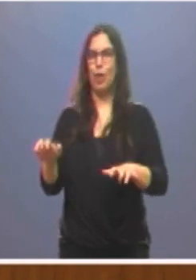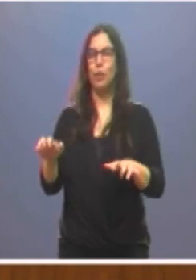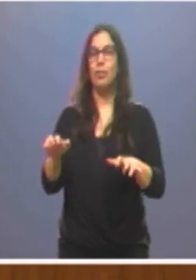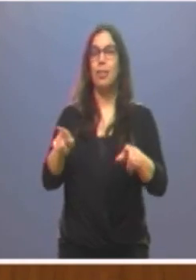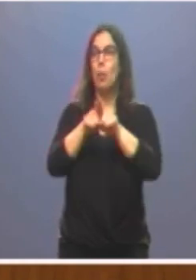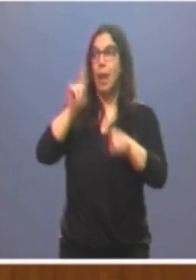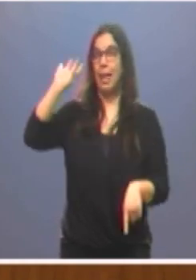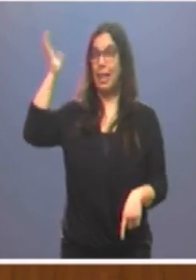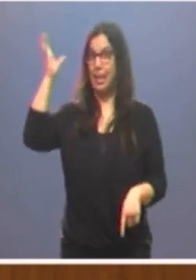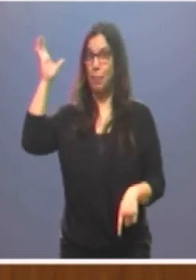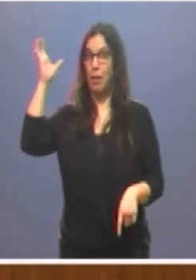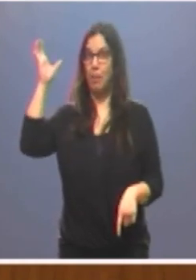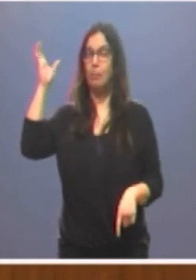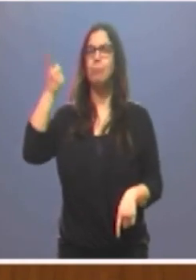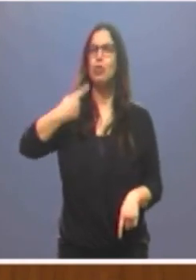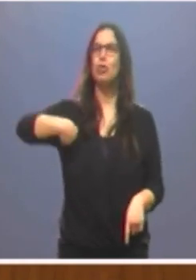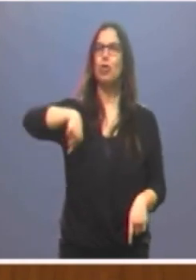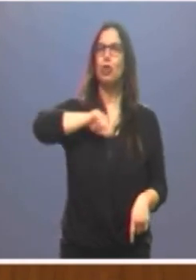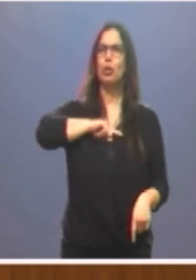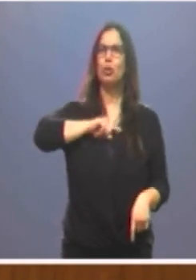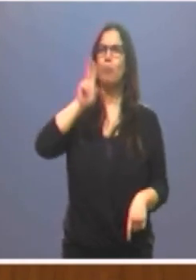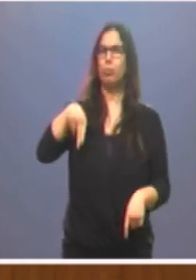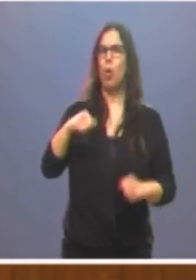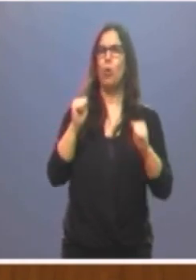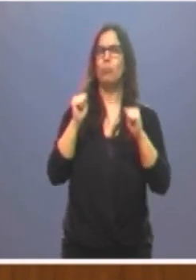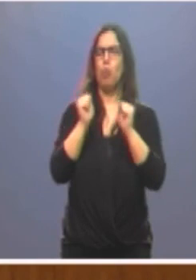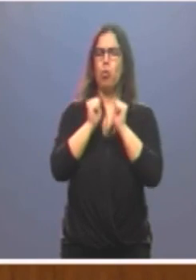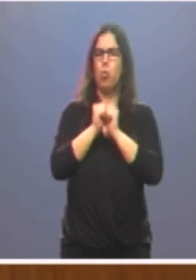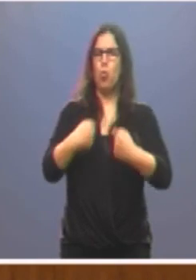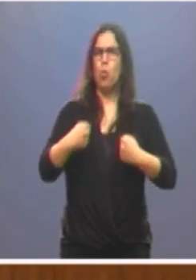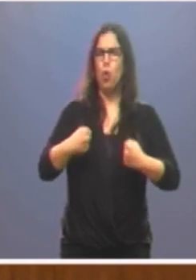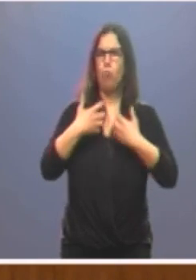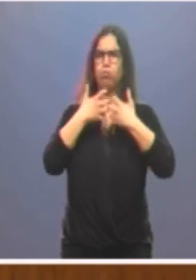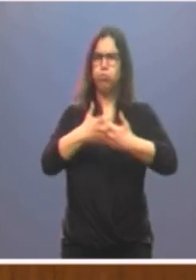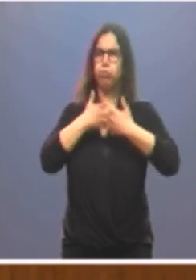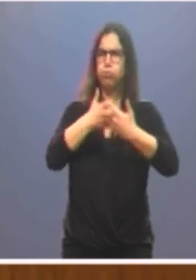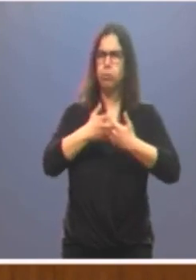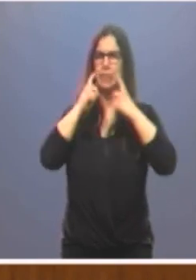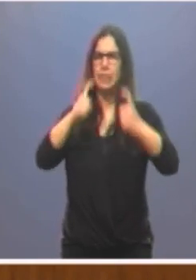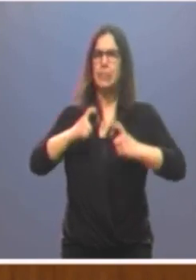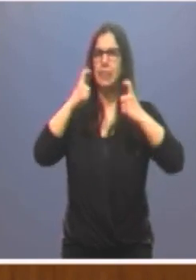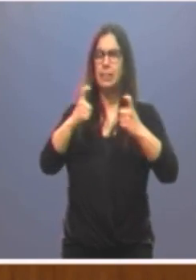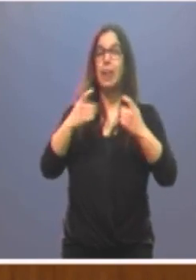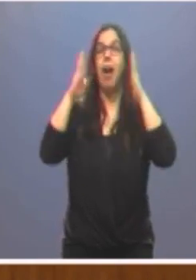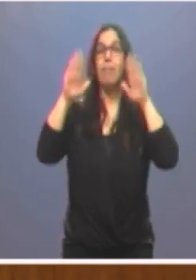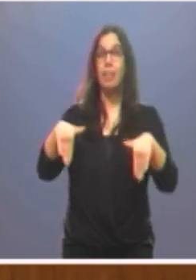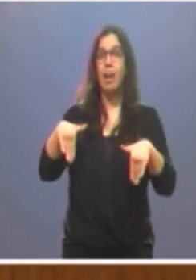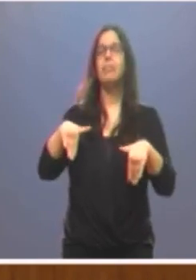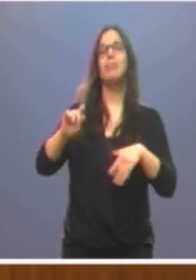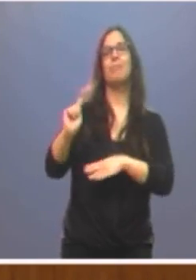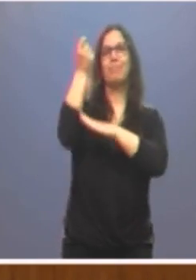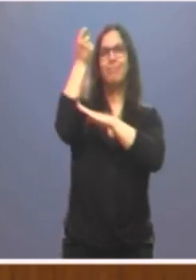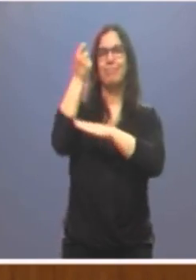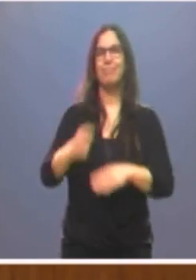nuestro clima, somos gente dura, recia, perseverante y fruto de todo ello, al final, triunfadores.